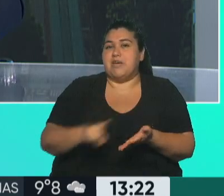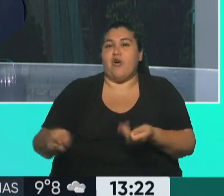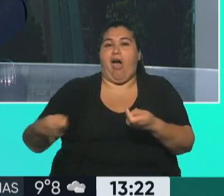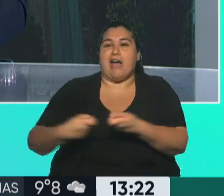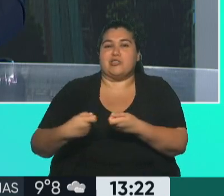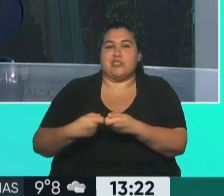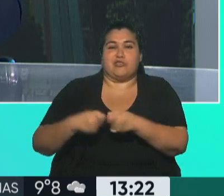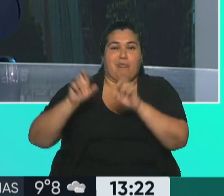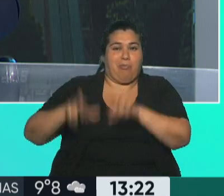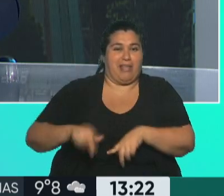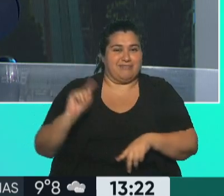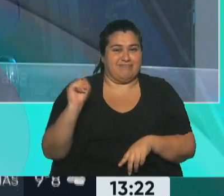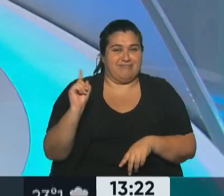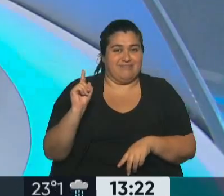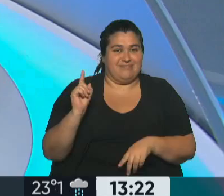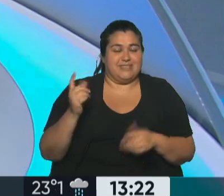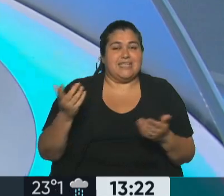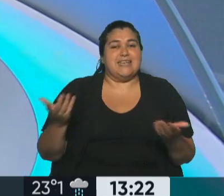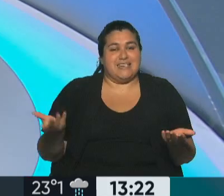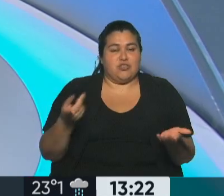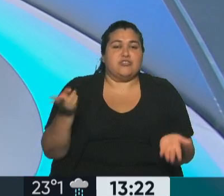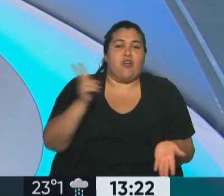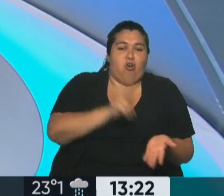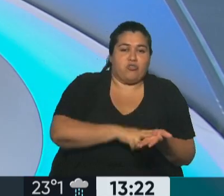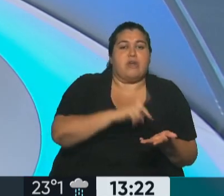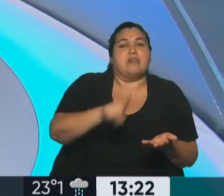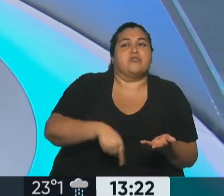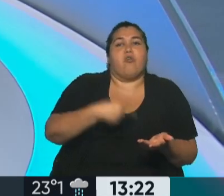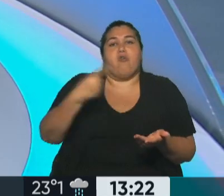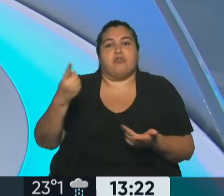Entonces por eso probablemente tengan que enviar otra sala de casación.